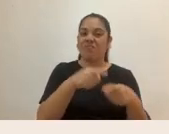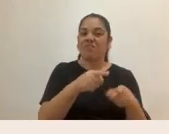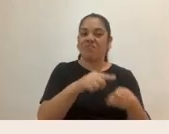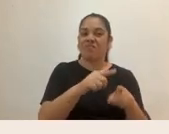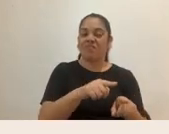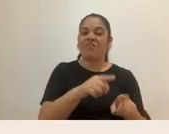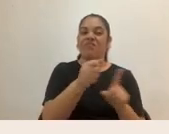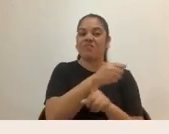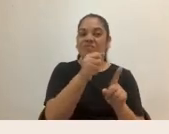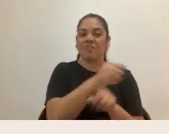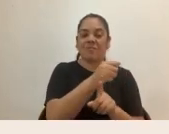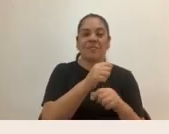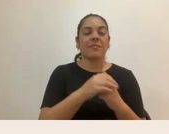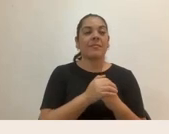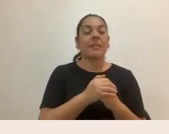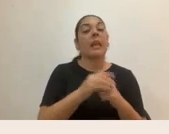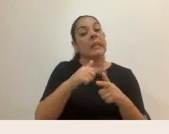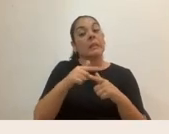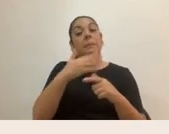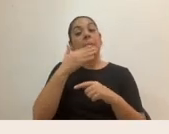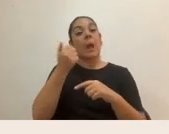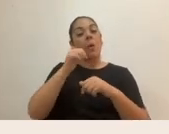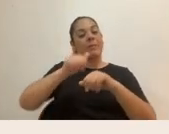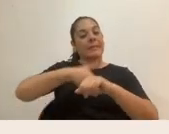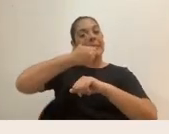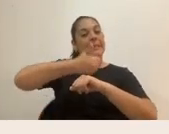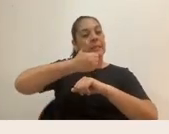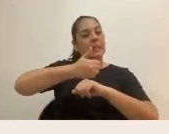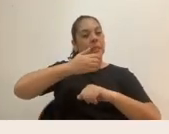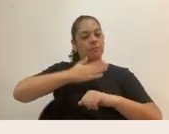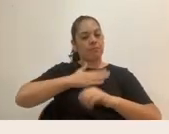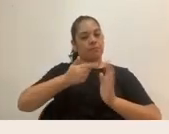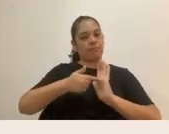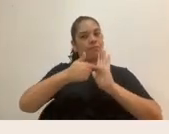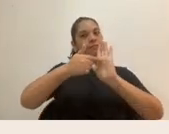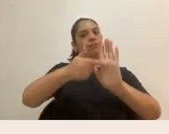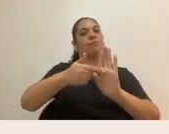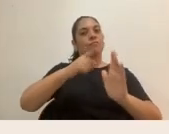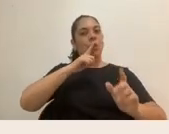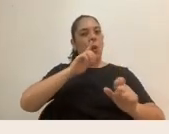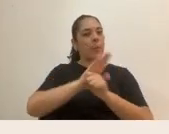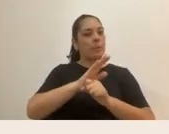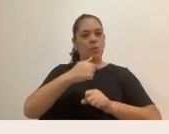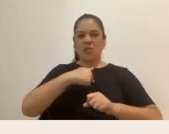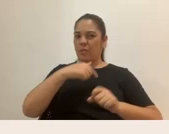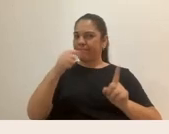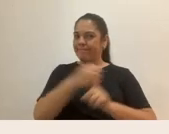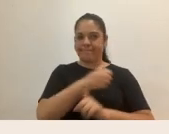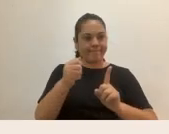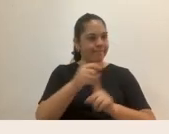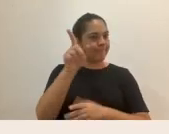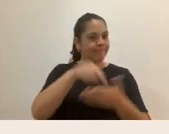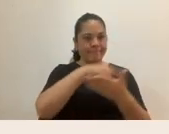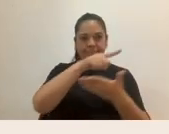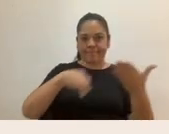entonces establecer precisamente ese compromiso explícito de no ejercer la violencia es lo que nos va a